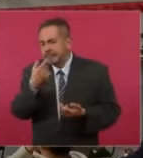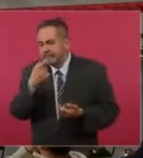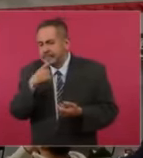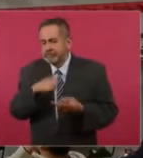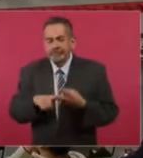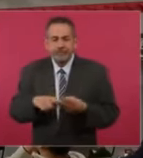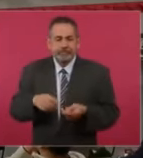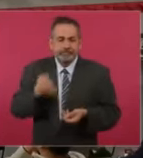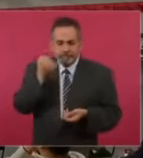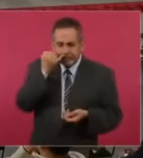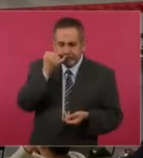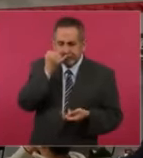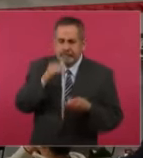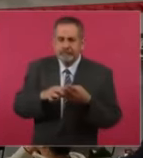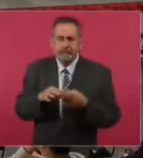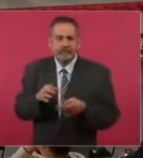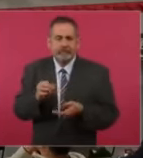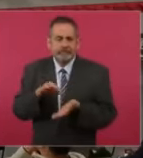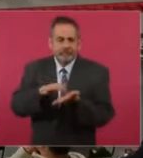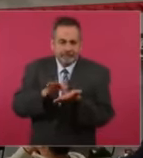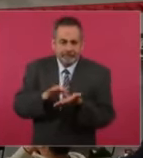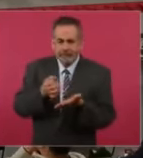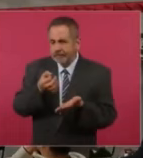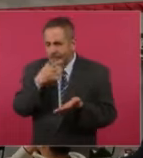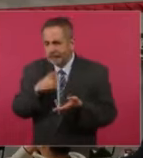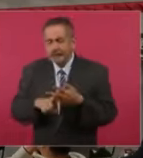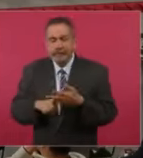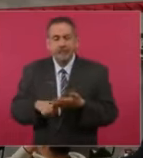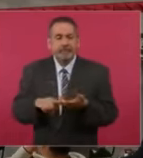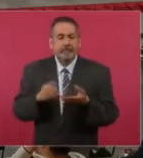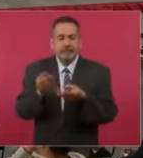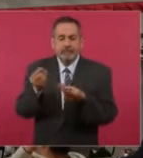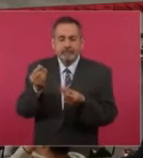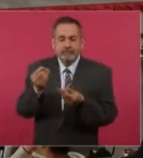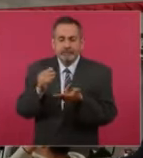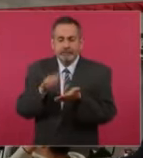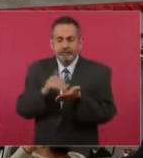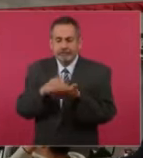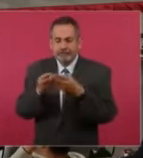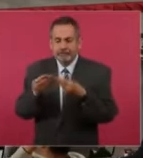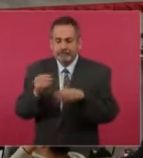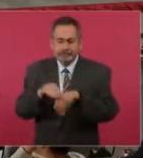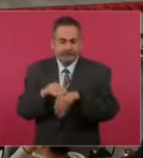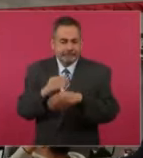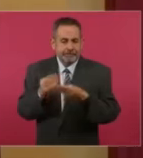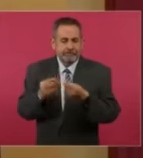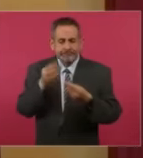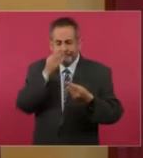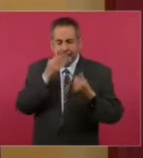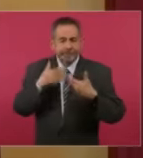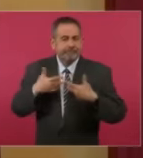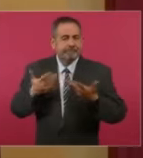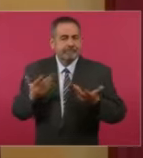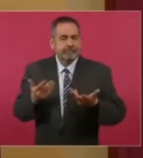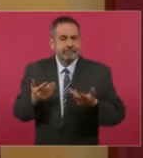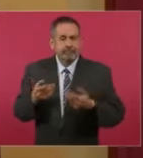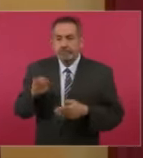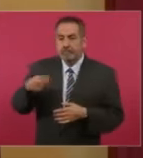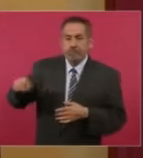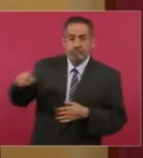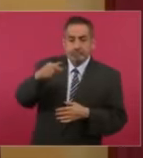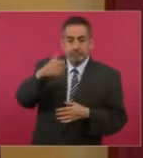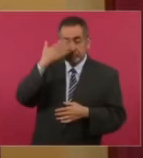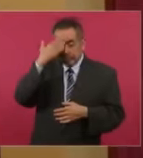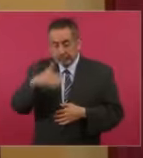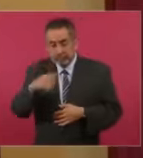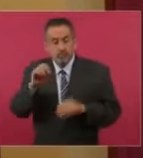un polvo, gotas, tabletas, un papelito impregnado de ciertas drogas, con el conocimiento o sin el conocimiento de